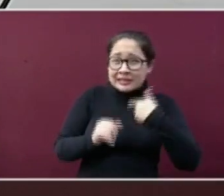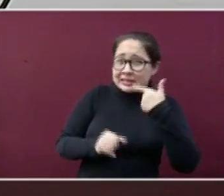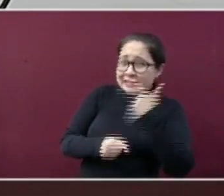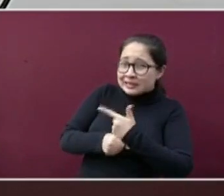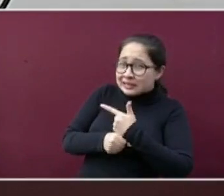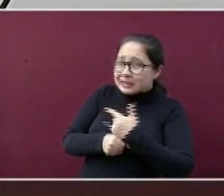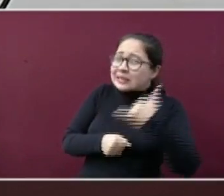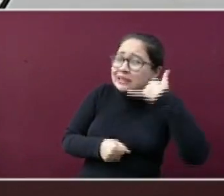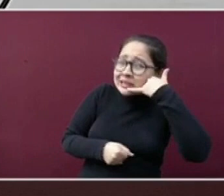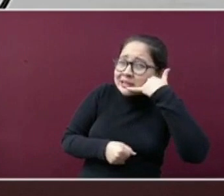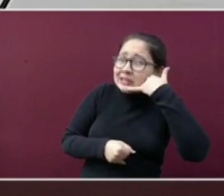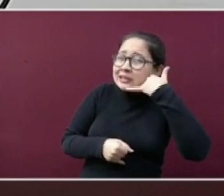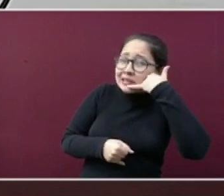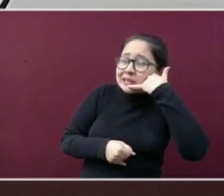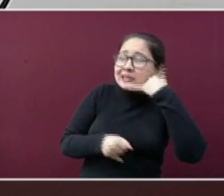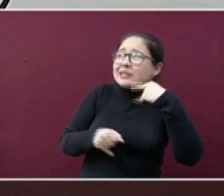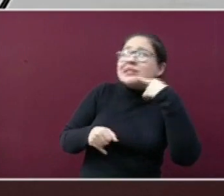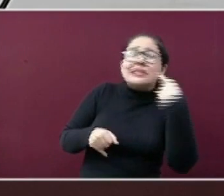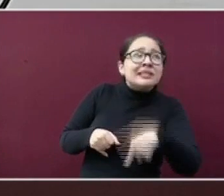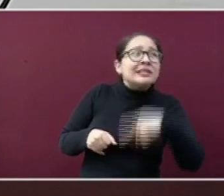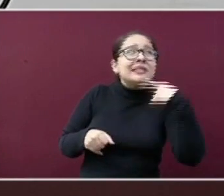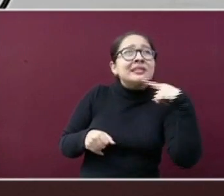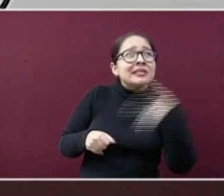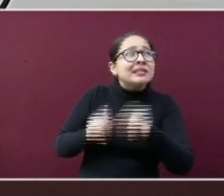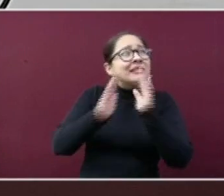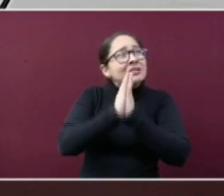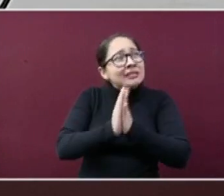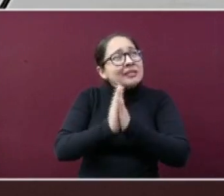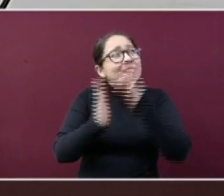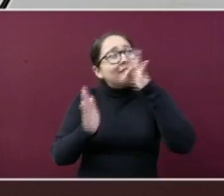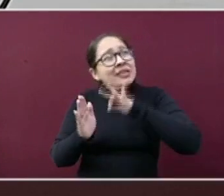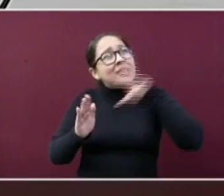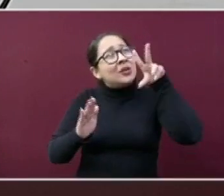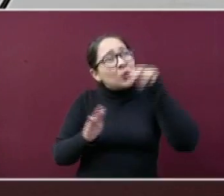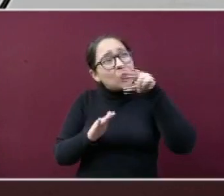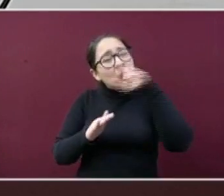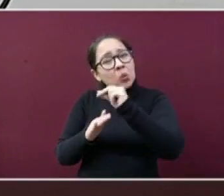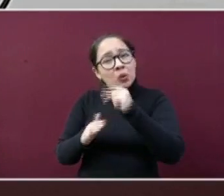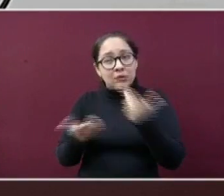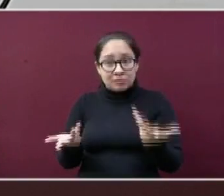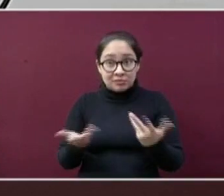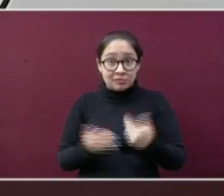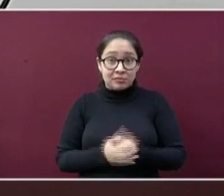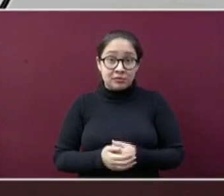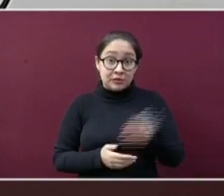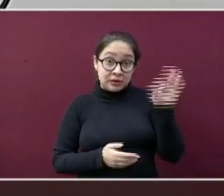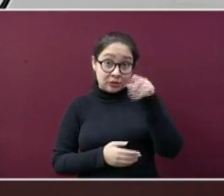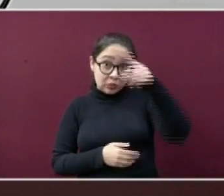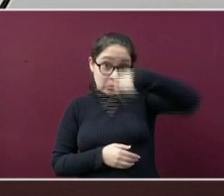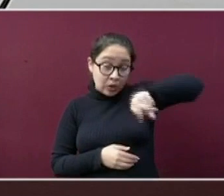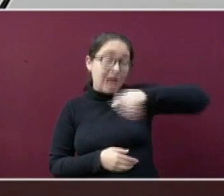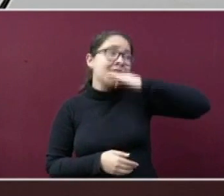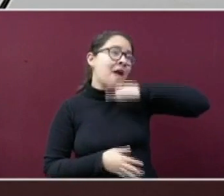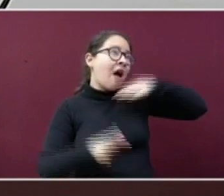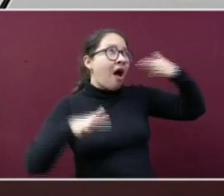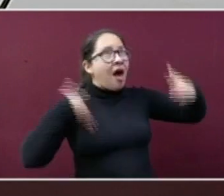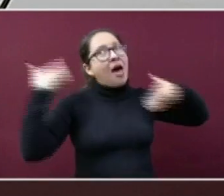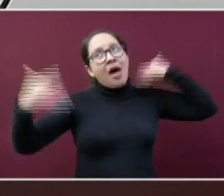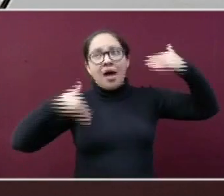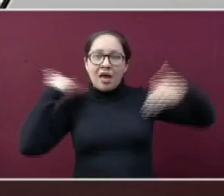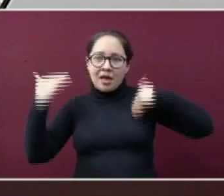quienes lanzan el llamado de auxilio para que ustedes, que si están haciendo festejos,